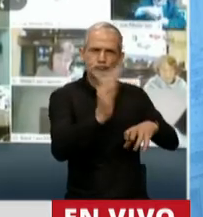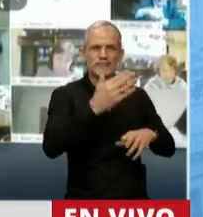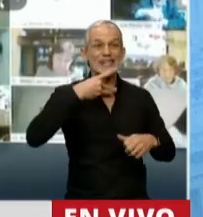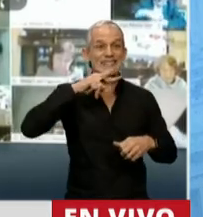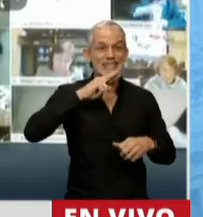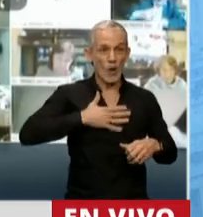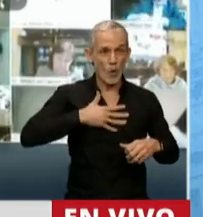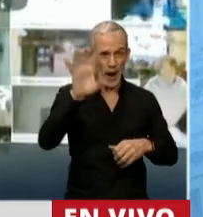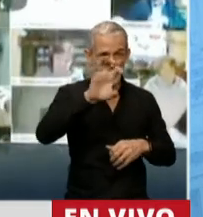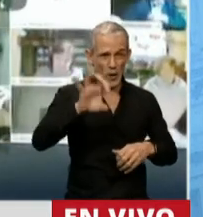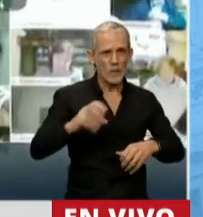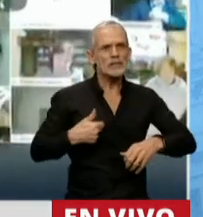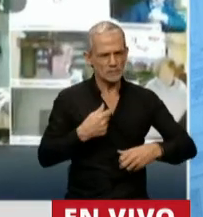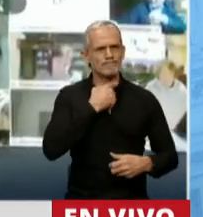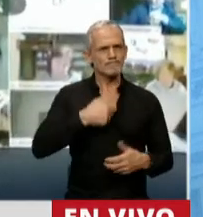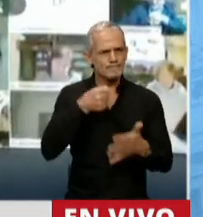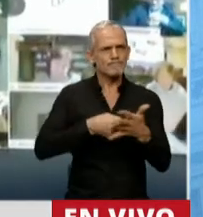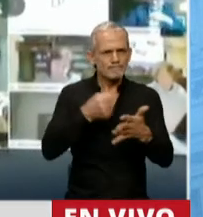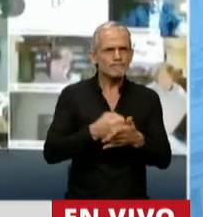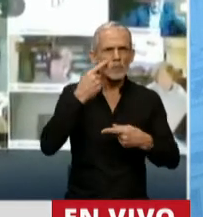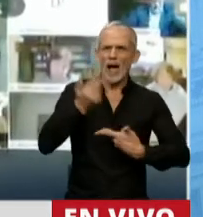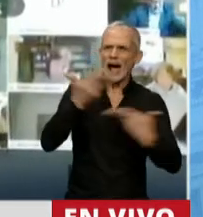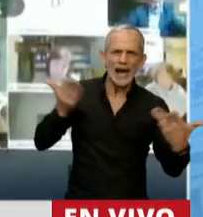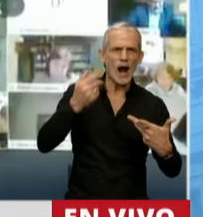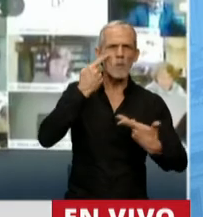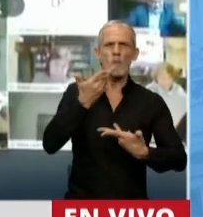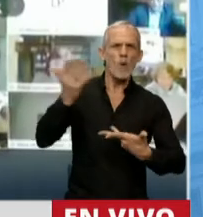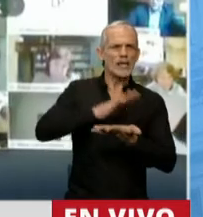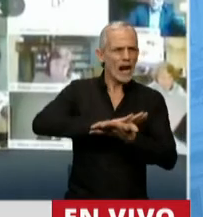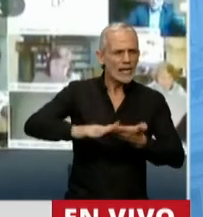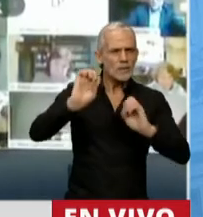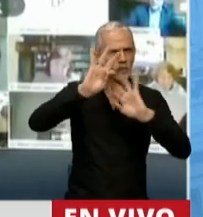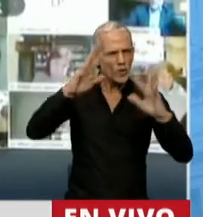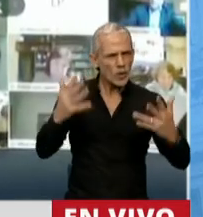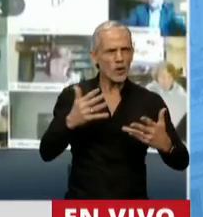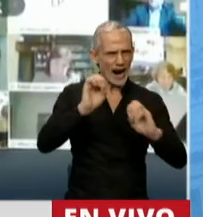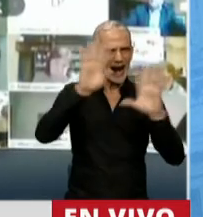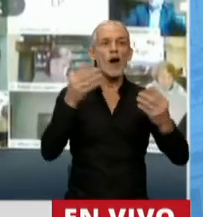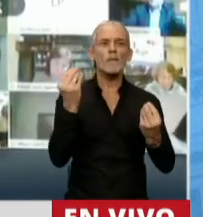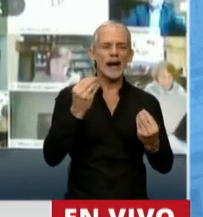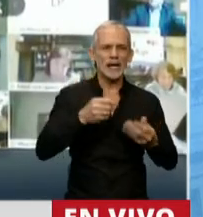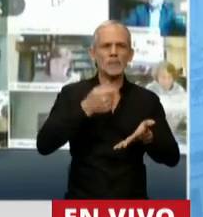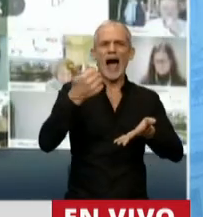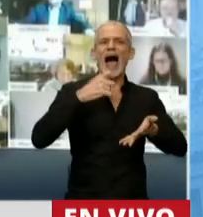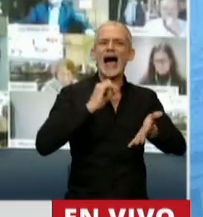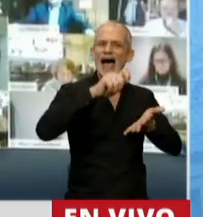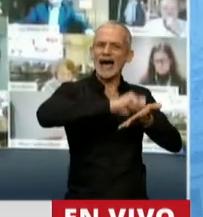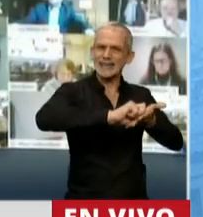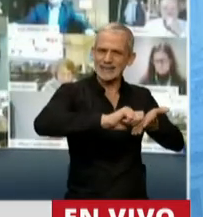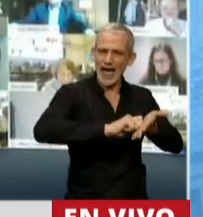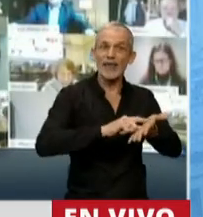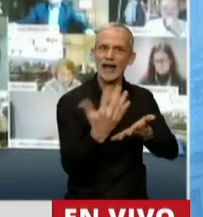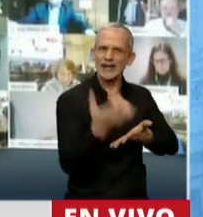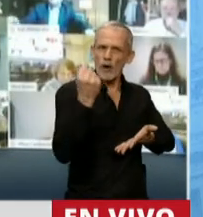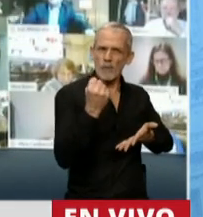Juan estamos abocados a perfilar con transparencia y control necesario para complementar el acta de reparación histórica, principalmente